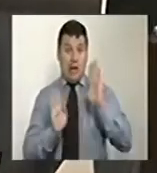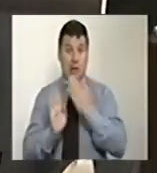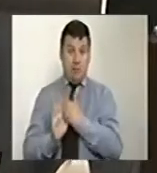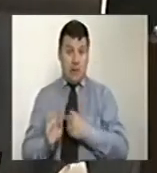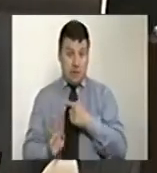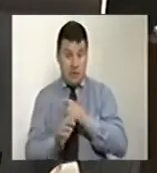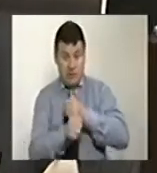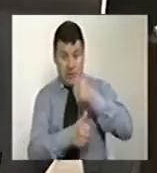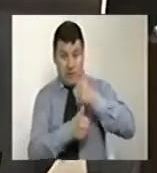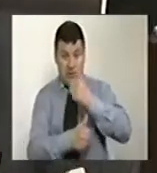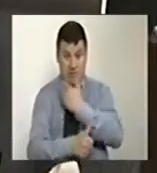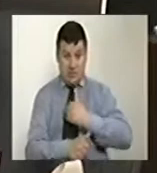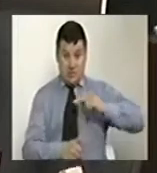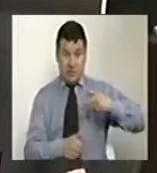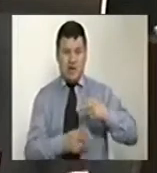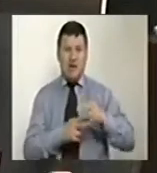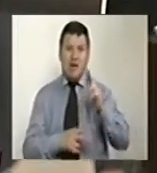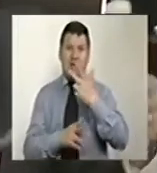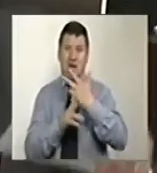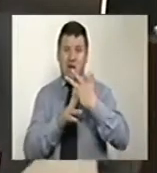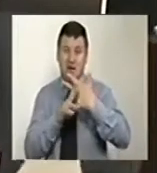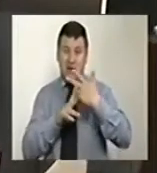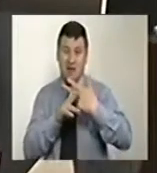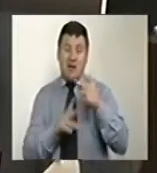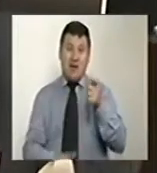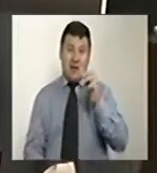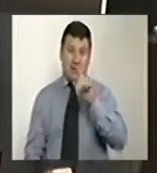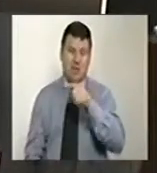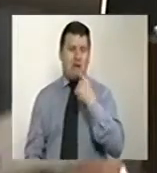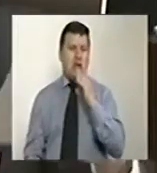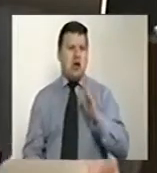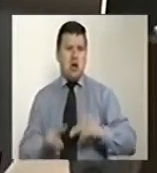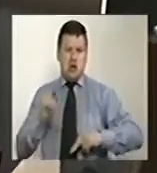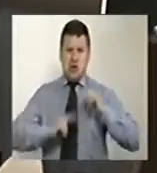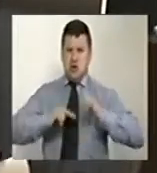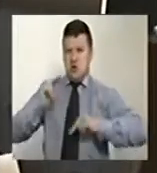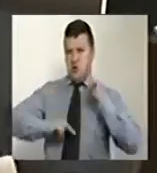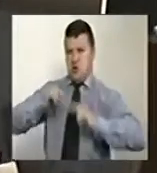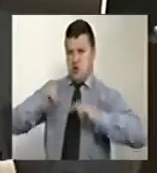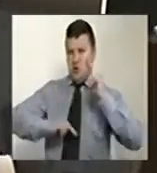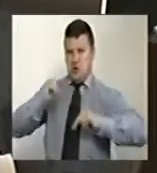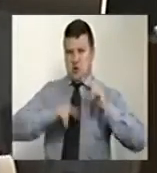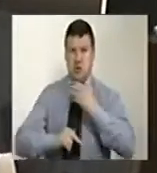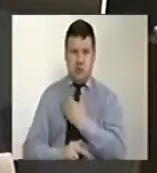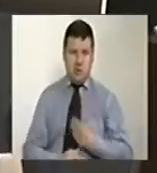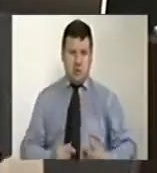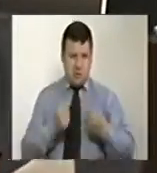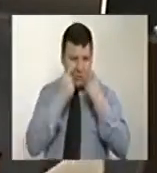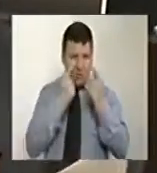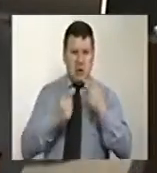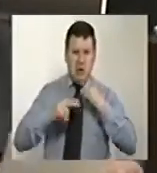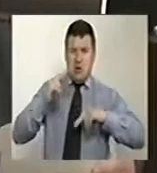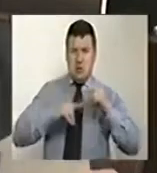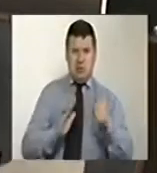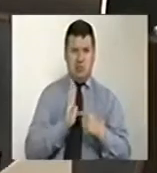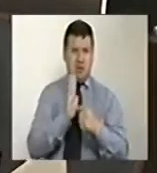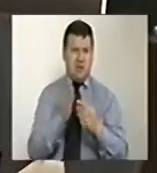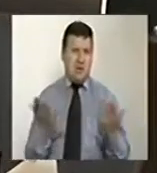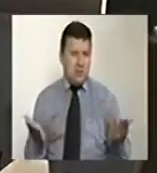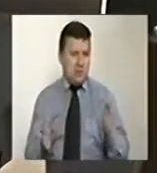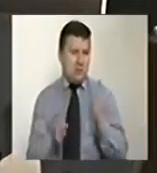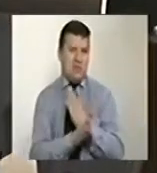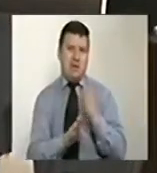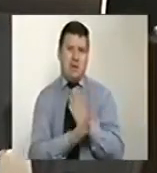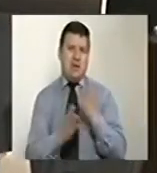la Presidencia de la República, Germán Vargas Lleras, con este tema de infraestructura, y al señor Presidente de la República. ¿Cómo le parece el